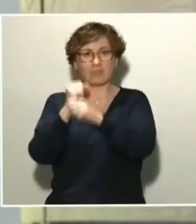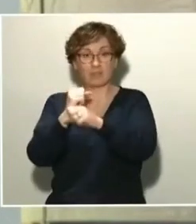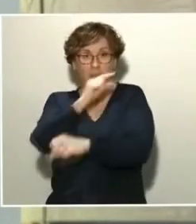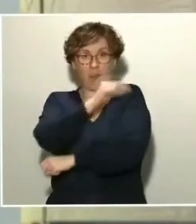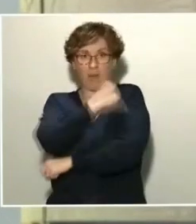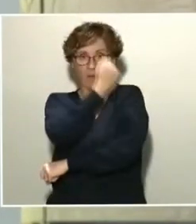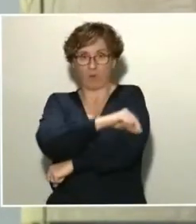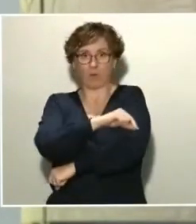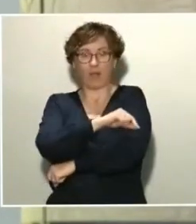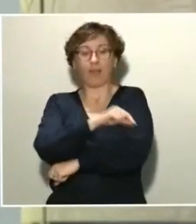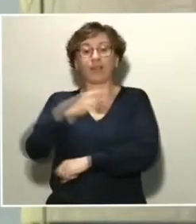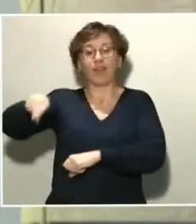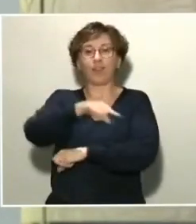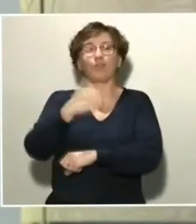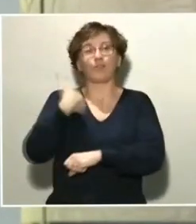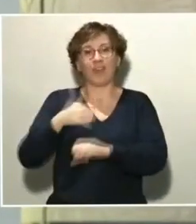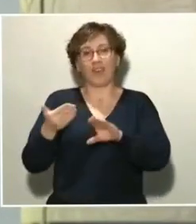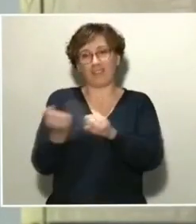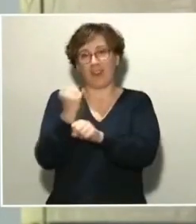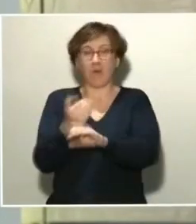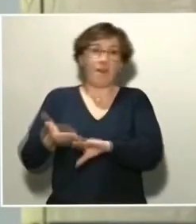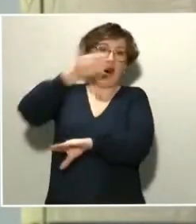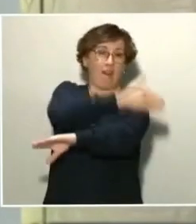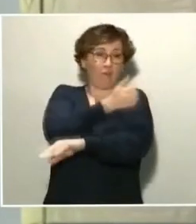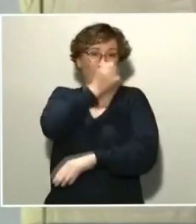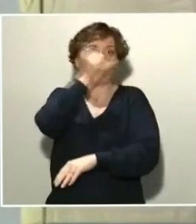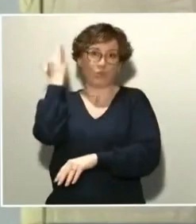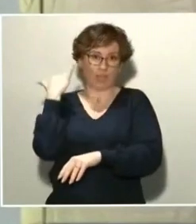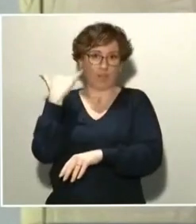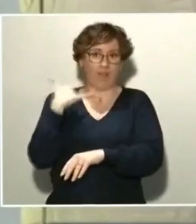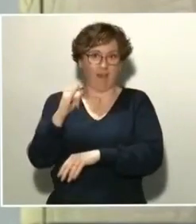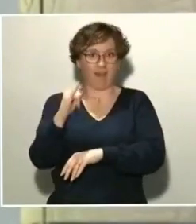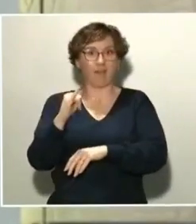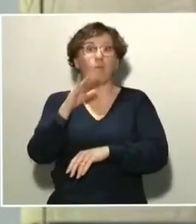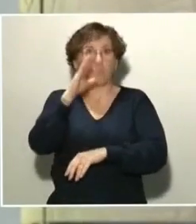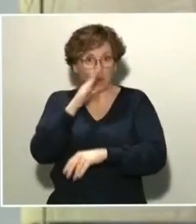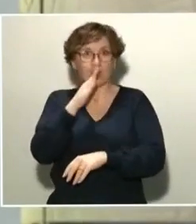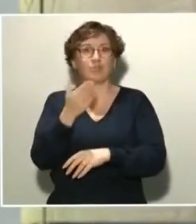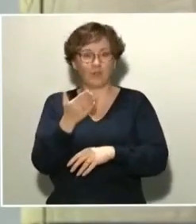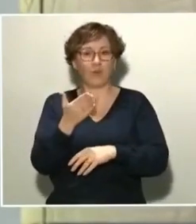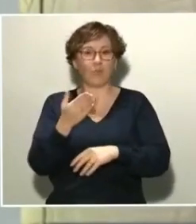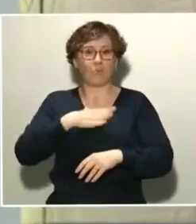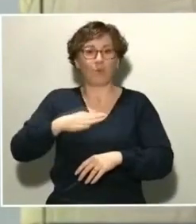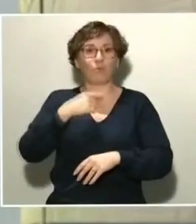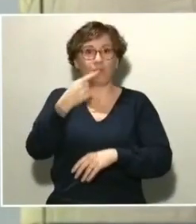trabajo hecho durante muchos años anteriores y por eso estamos en disposición de decir que son competitivos.